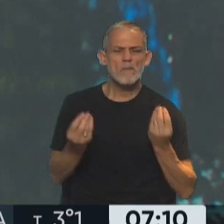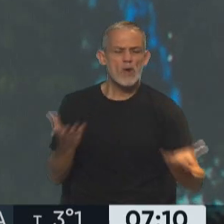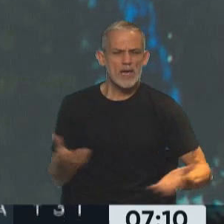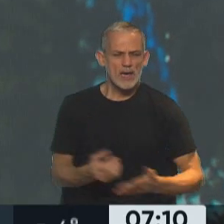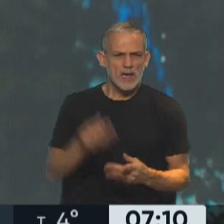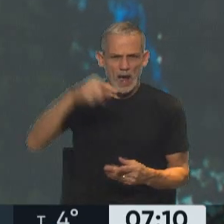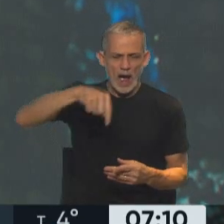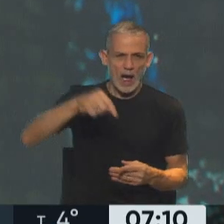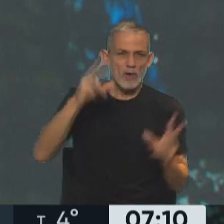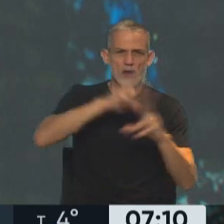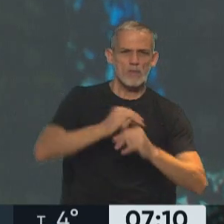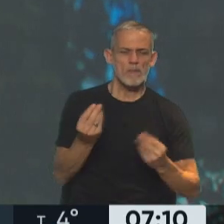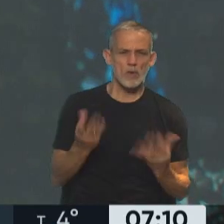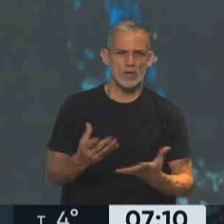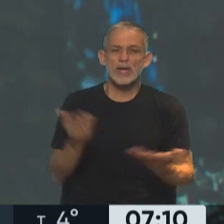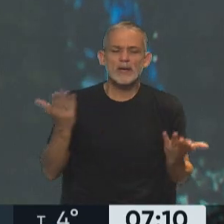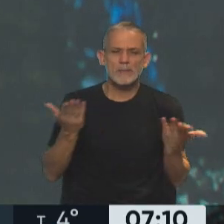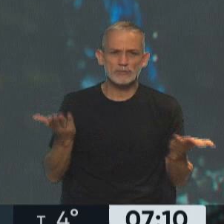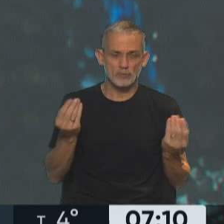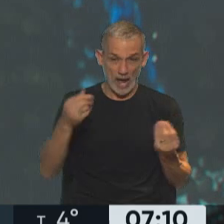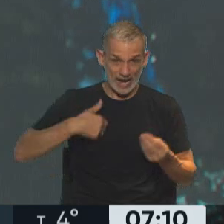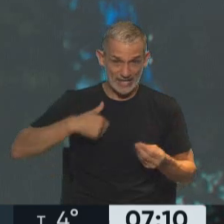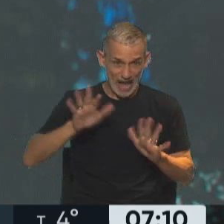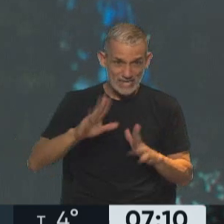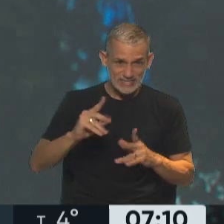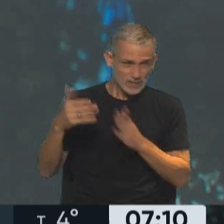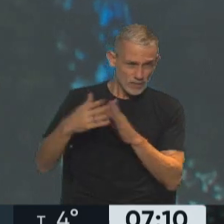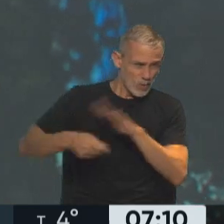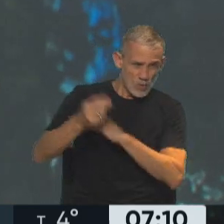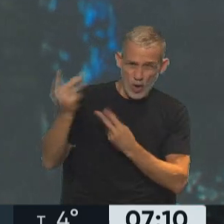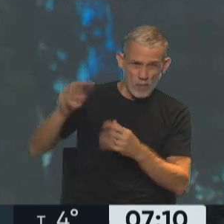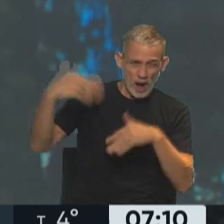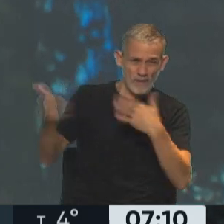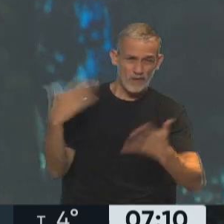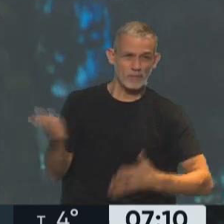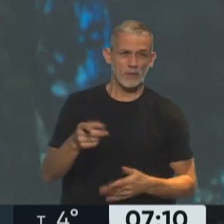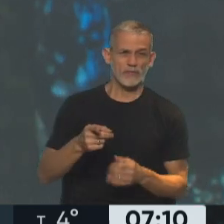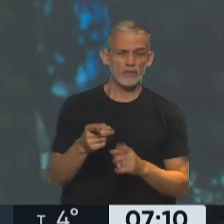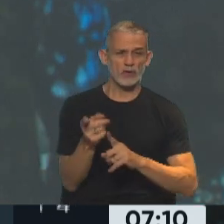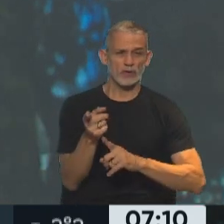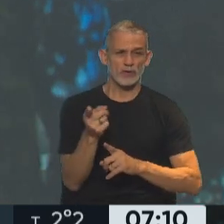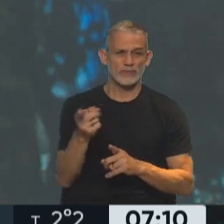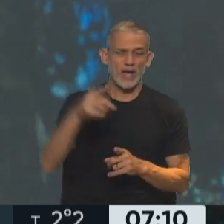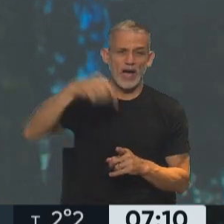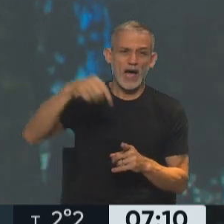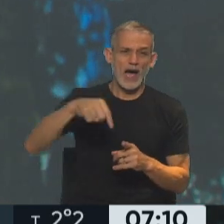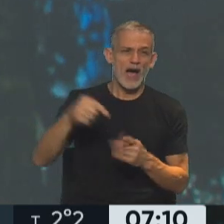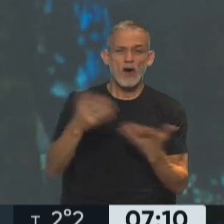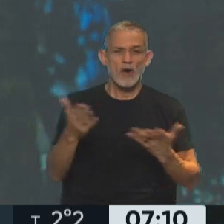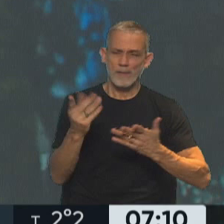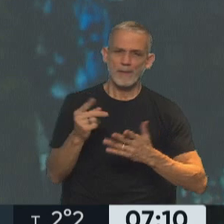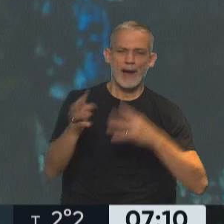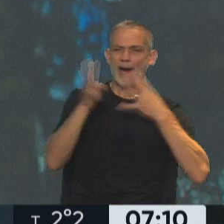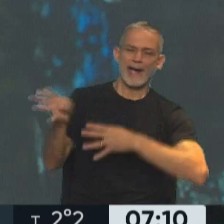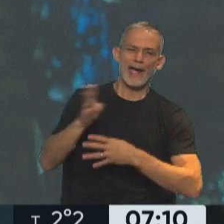tener gasoil, ¿qué sucedió? ¿Realmente Argentina importaba tanta cantidad de combustible todos los años que ahora, con la maldita